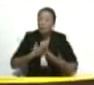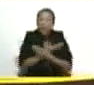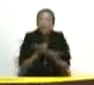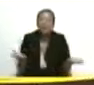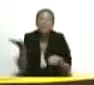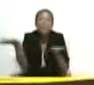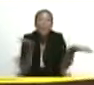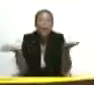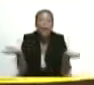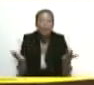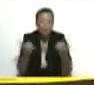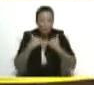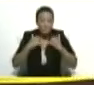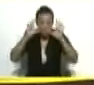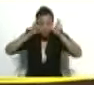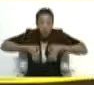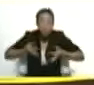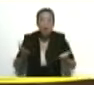O de ustedes mujeres.